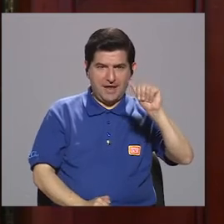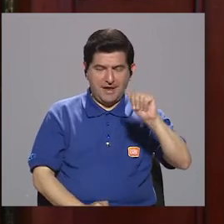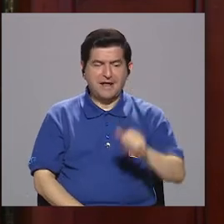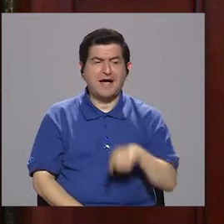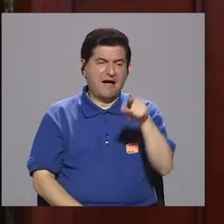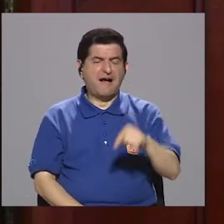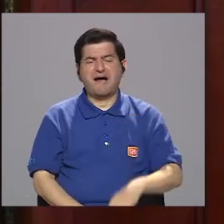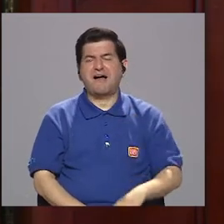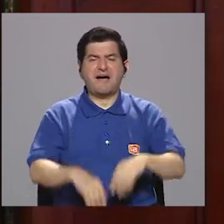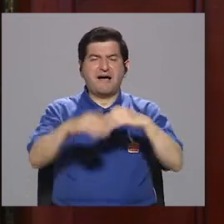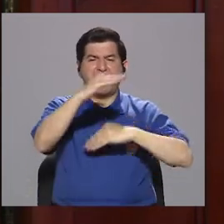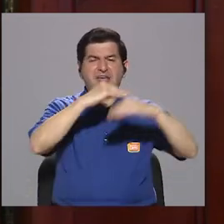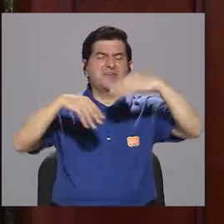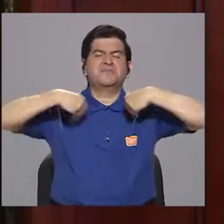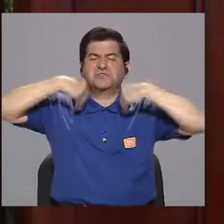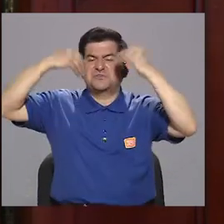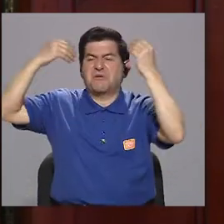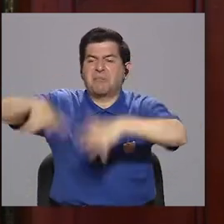completamente abandonado,